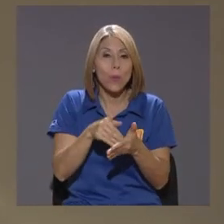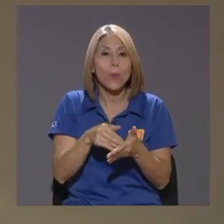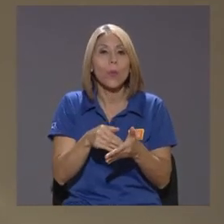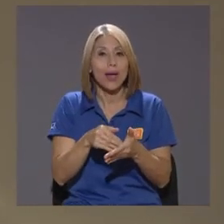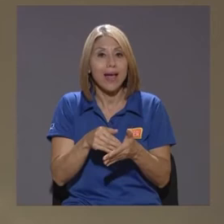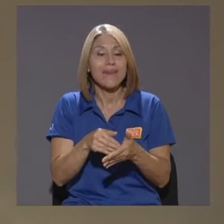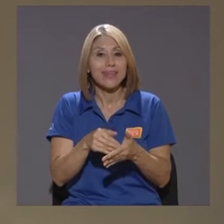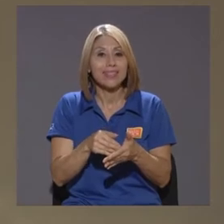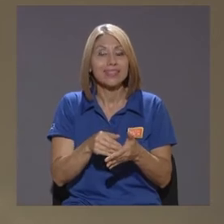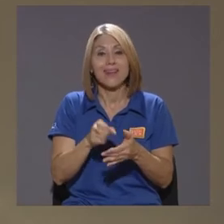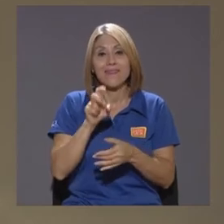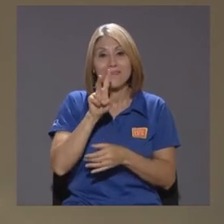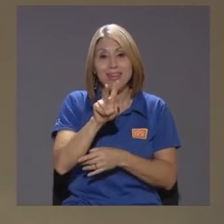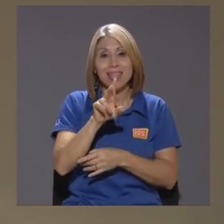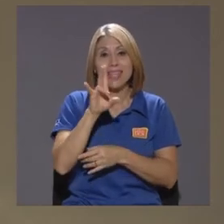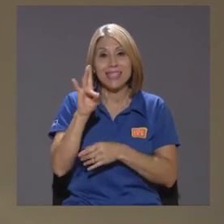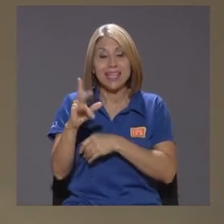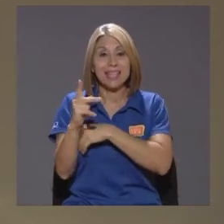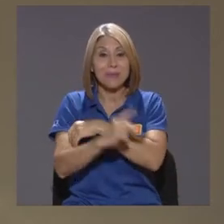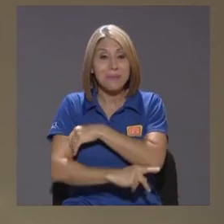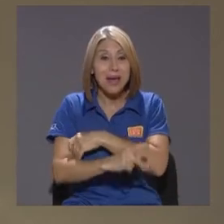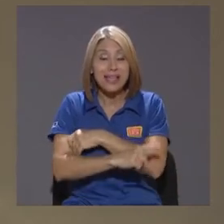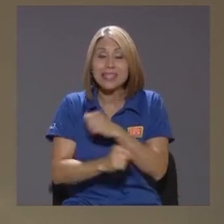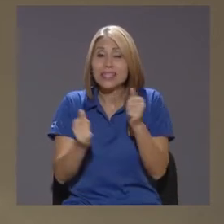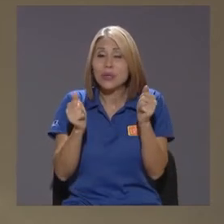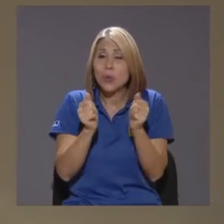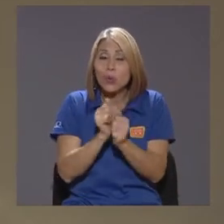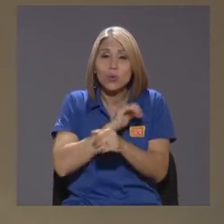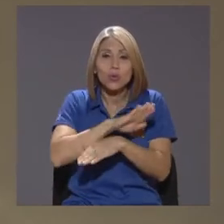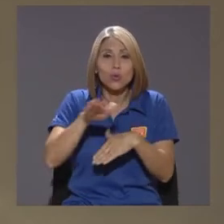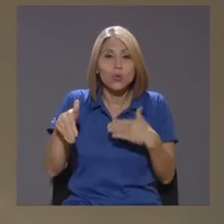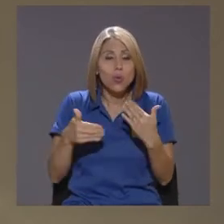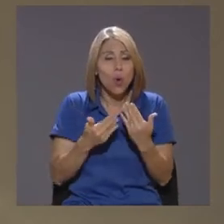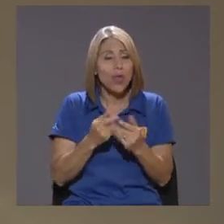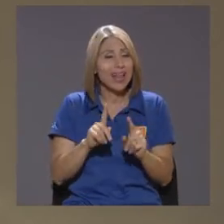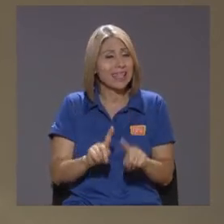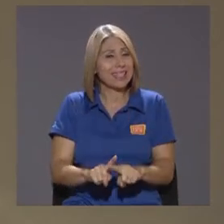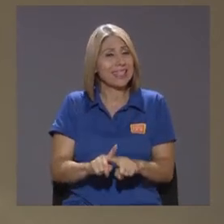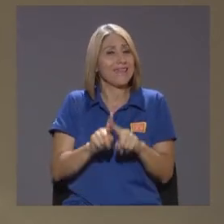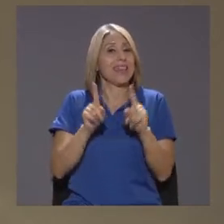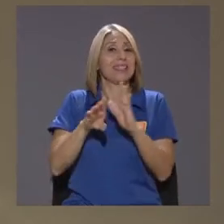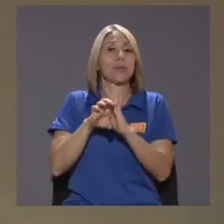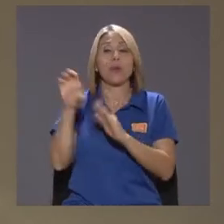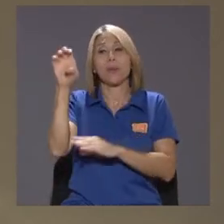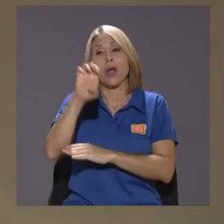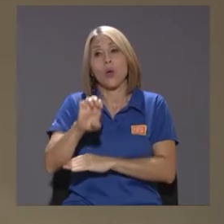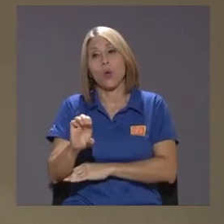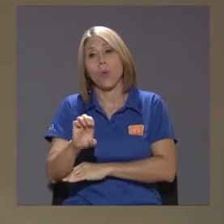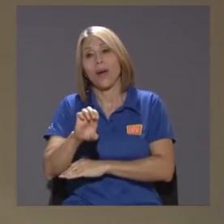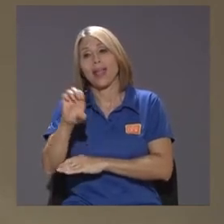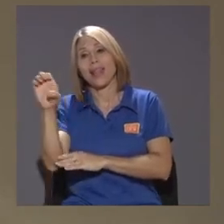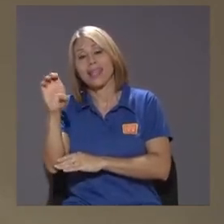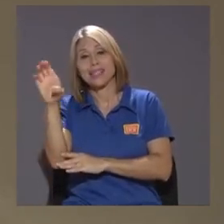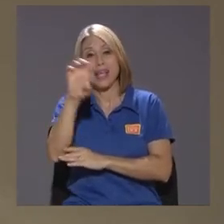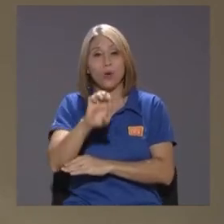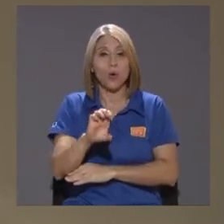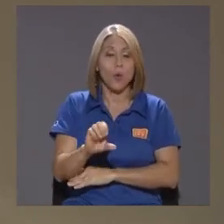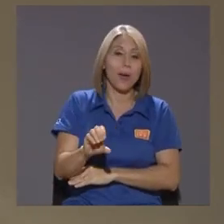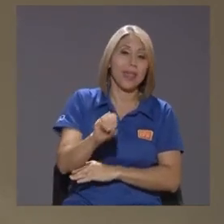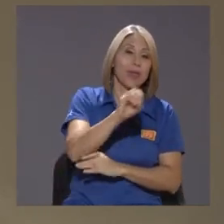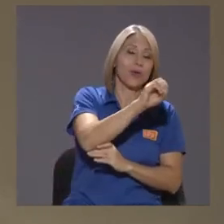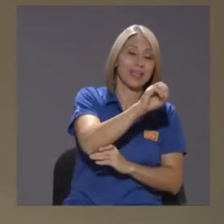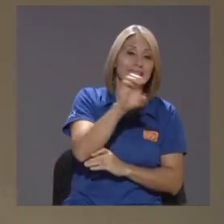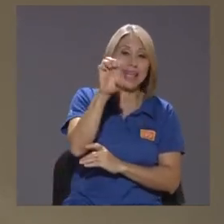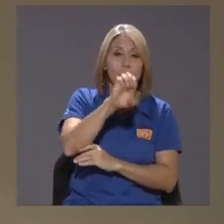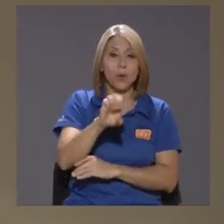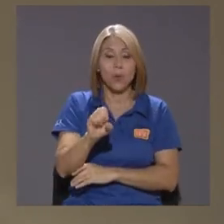Con todas Las diferencias Que hay Entre Europa del Este Y Europa del Oeste Europa del Sur Y Europa del